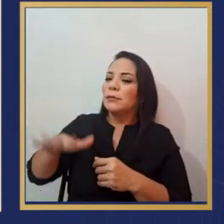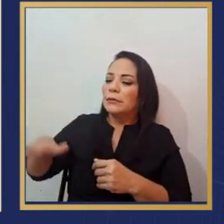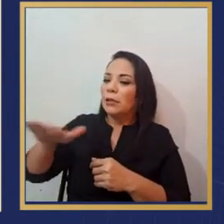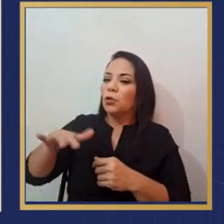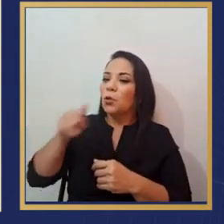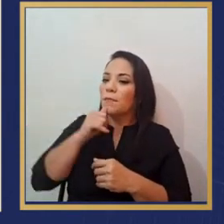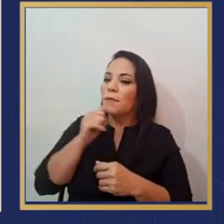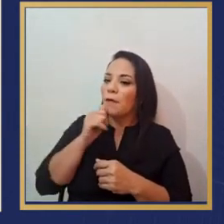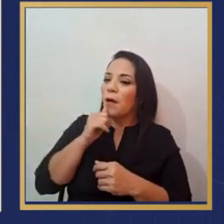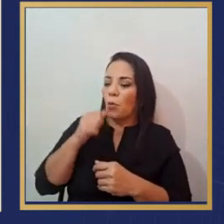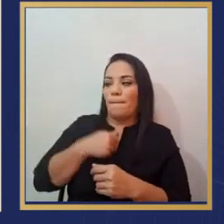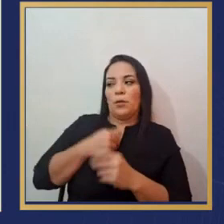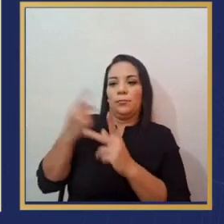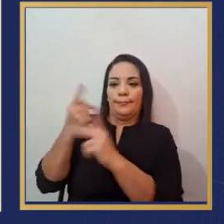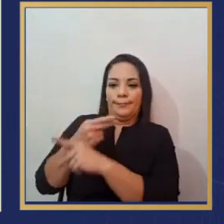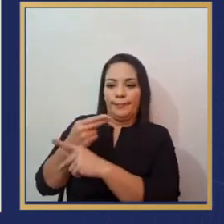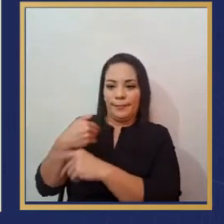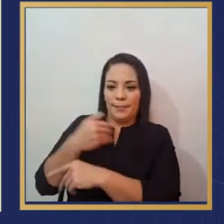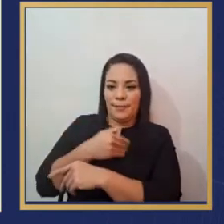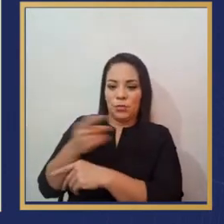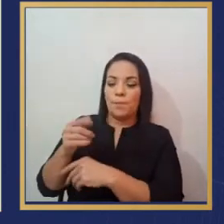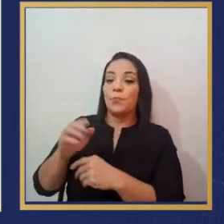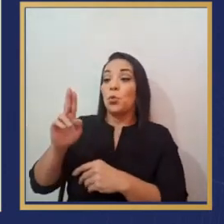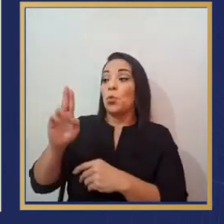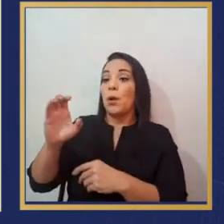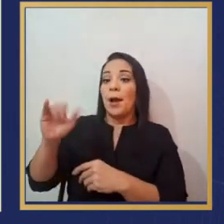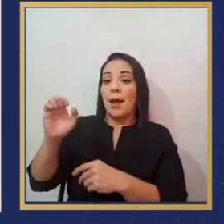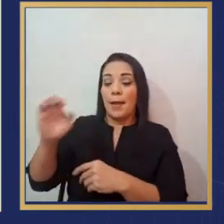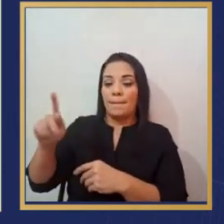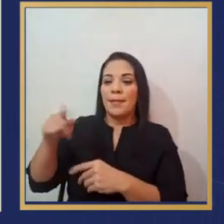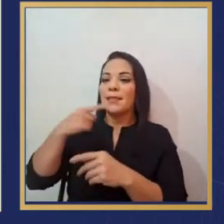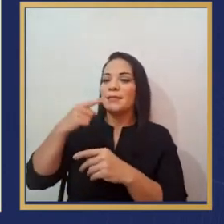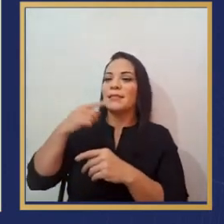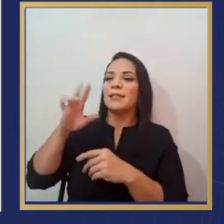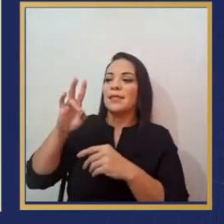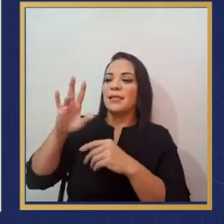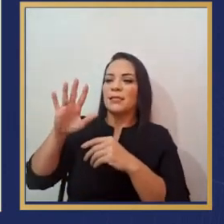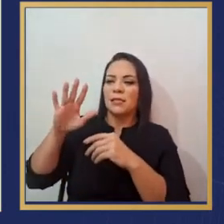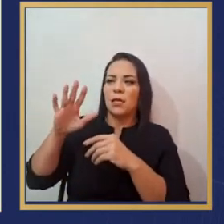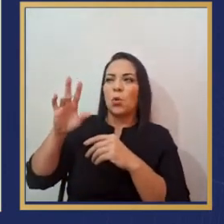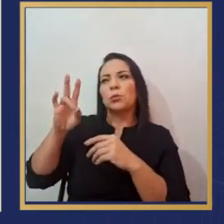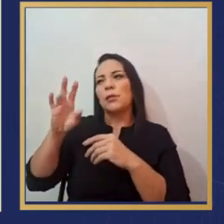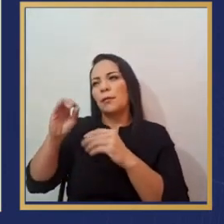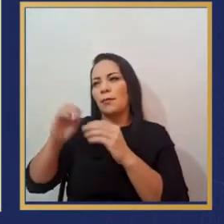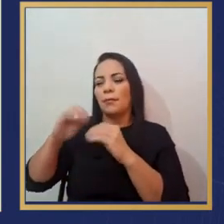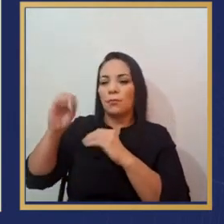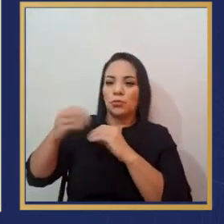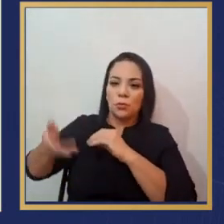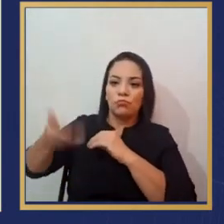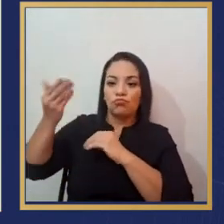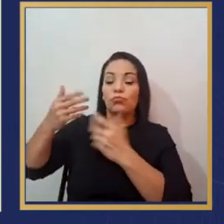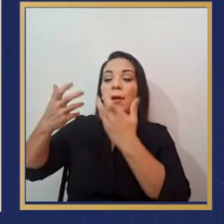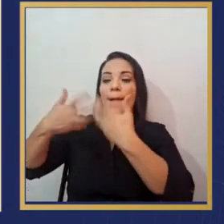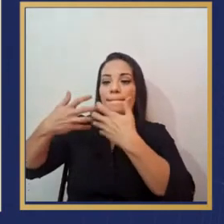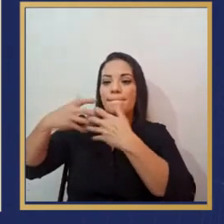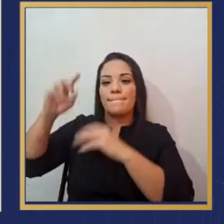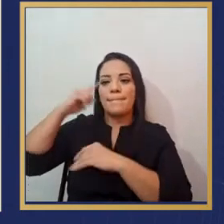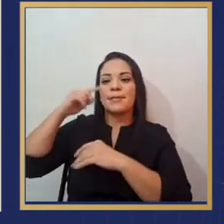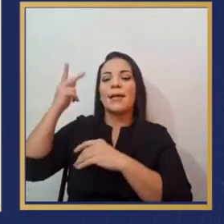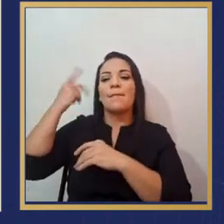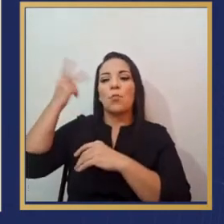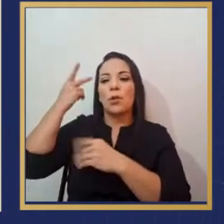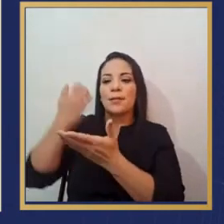ministro, de acuerdo a UCAEP, el 70 y pico por ciento, 70, póngale, de las empresas piensan que la política